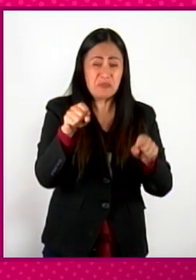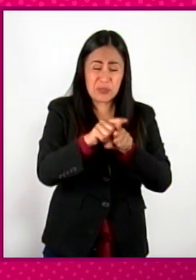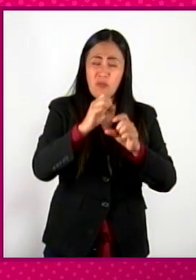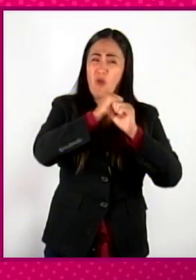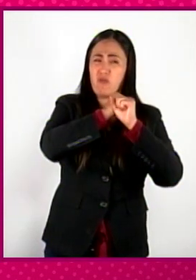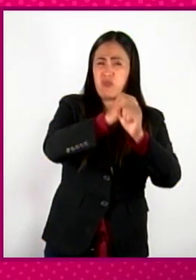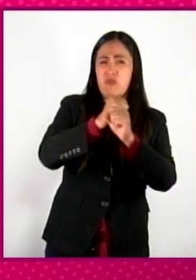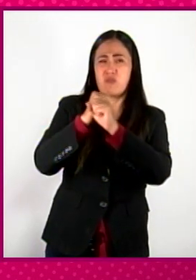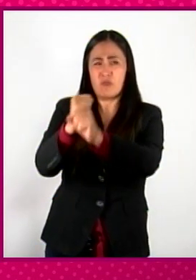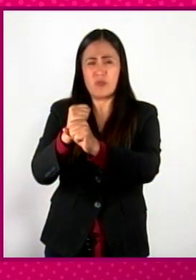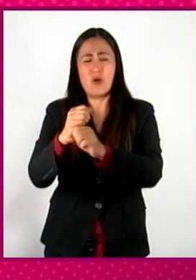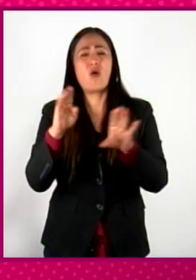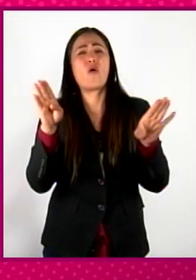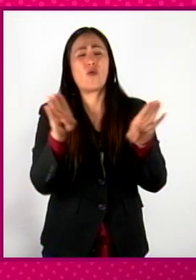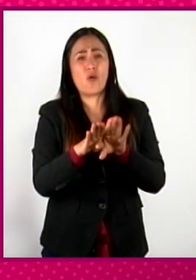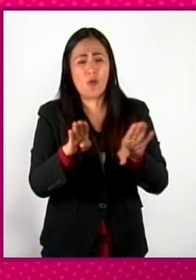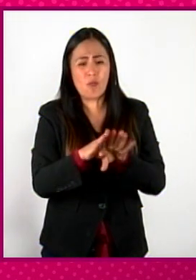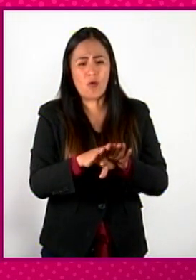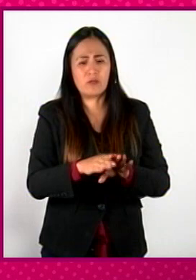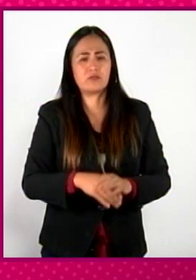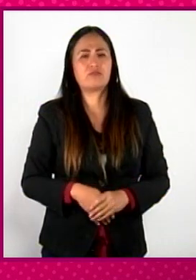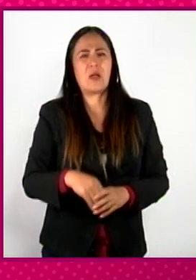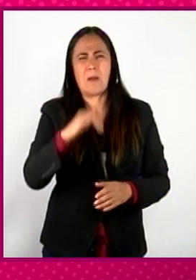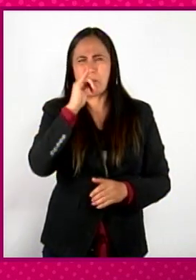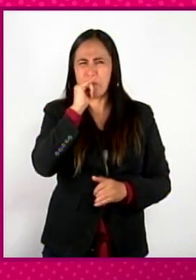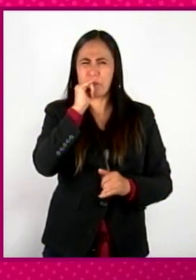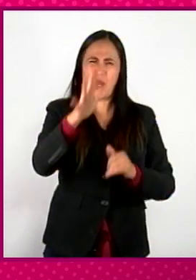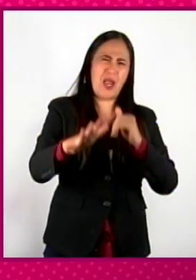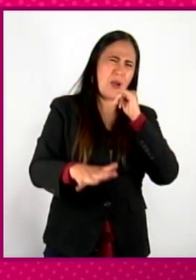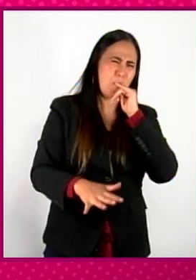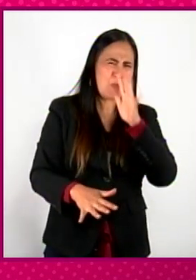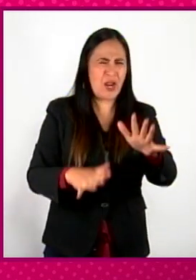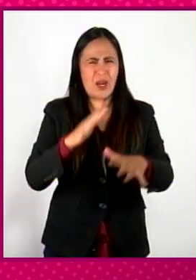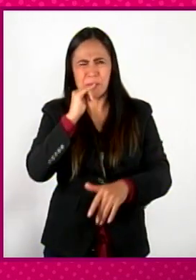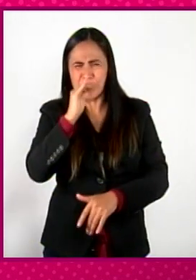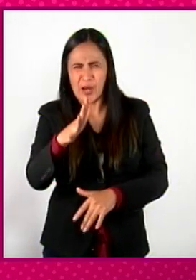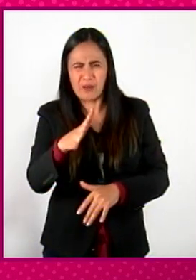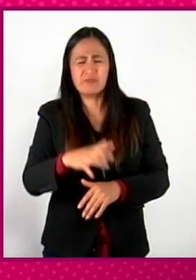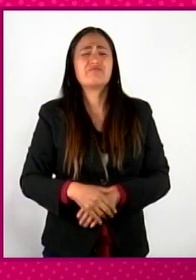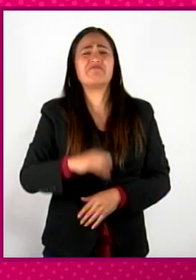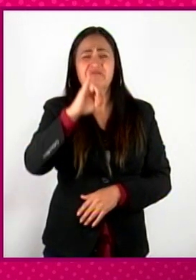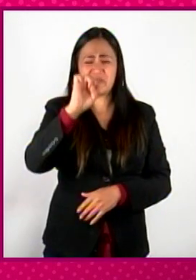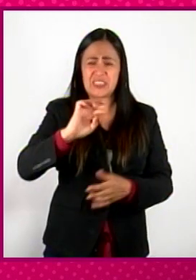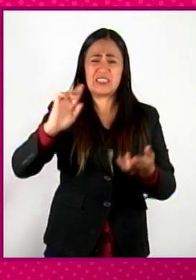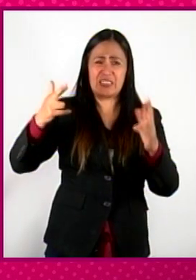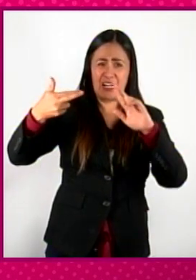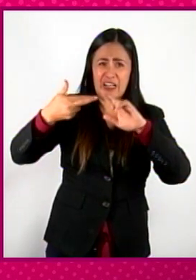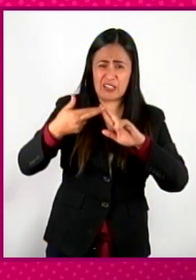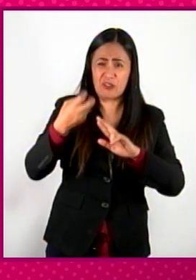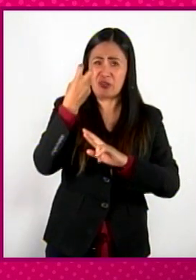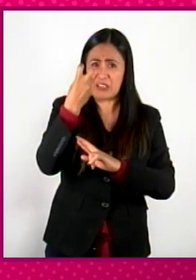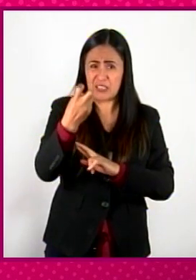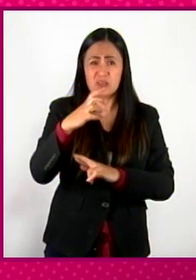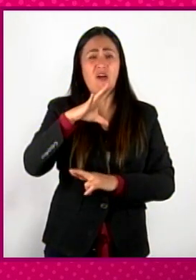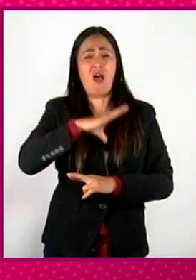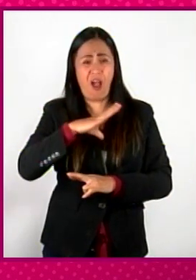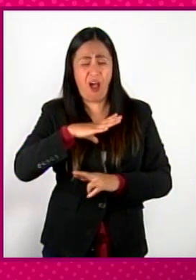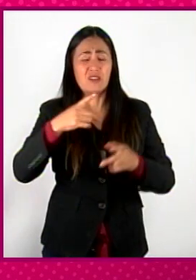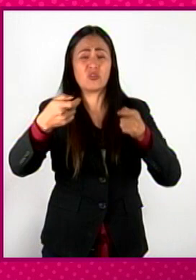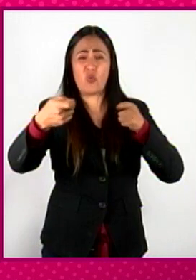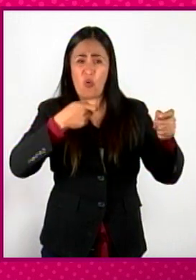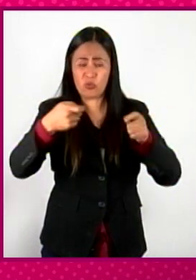¿Qué resistencia había? Blasfemar. Blasfemar, en ese momento, en el mundo religioso es el único que existe, es el que domina